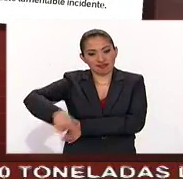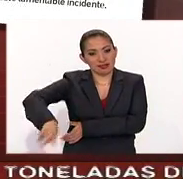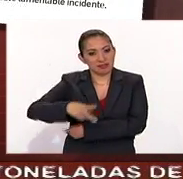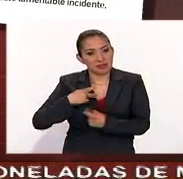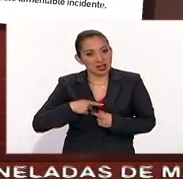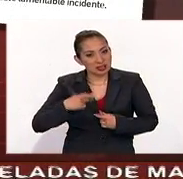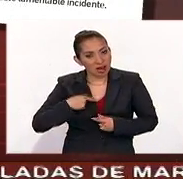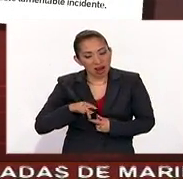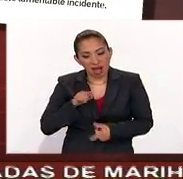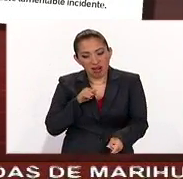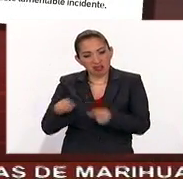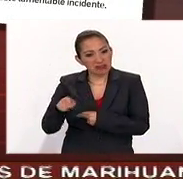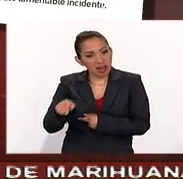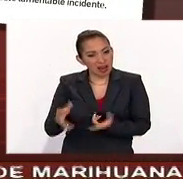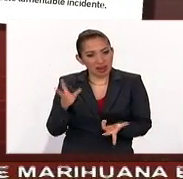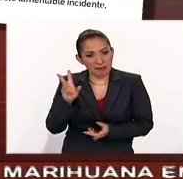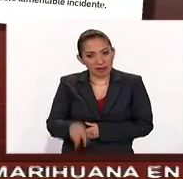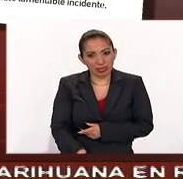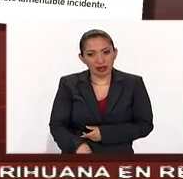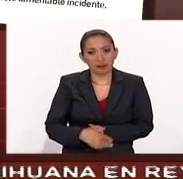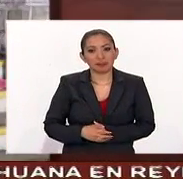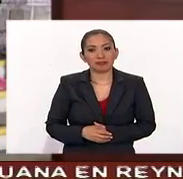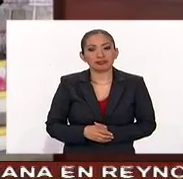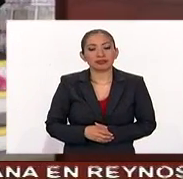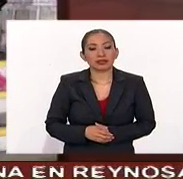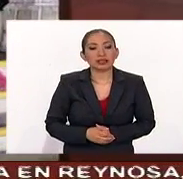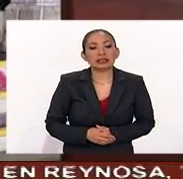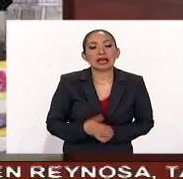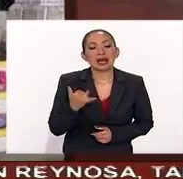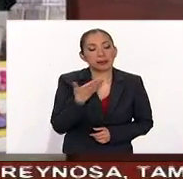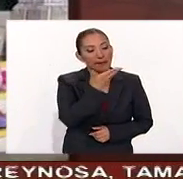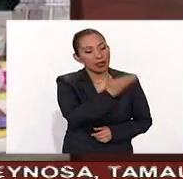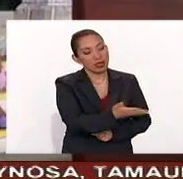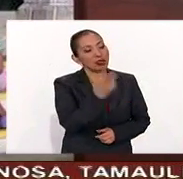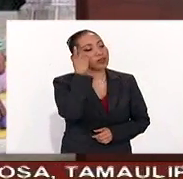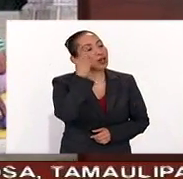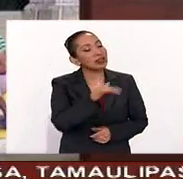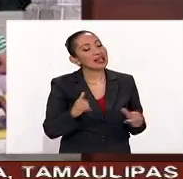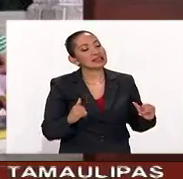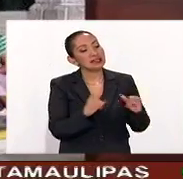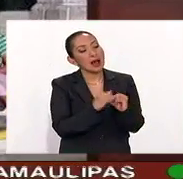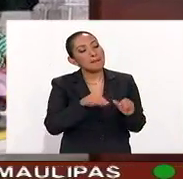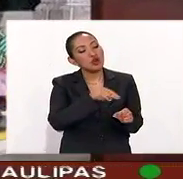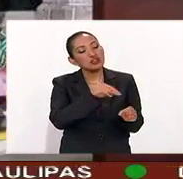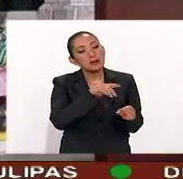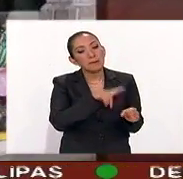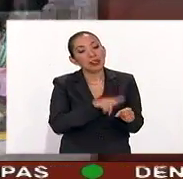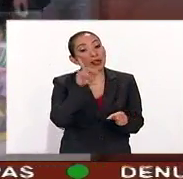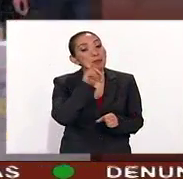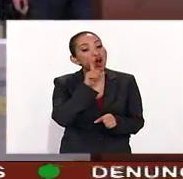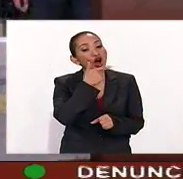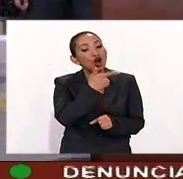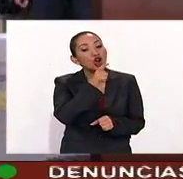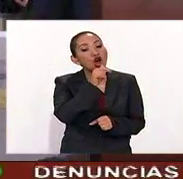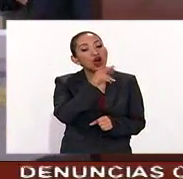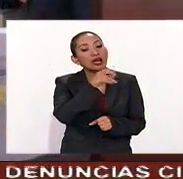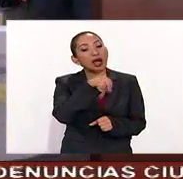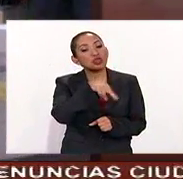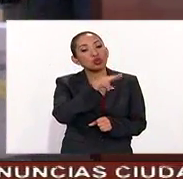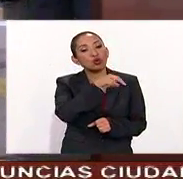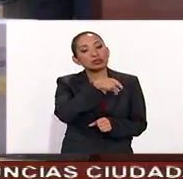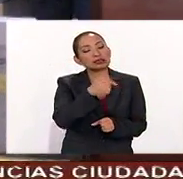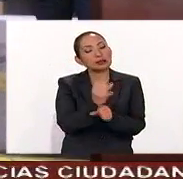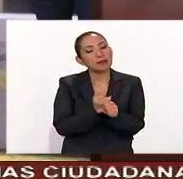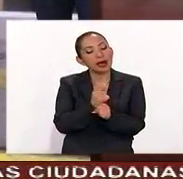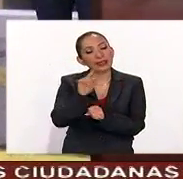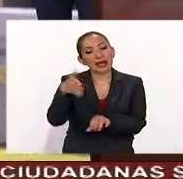esta grosería, porque no se le puede llamar de otra manera, y pidió a la directora del Instituto Municipal de la Mujer Gloria Núñez que